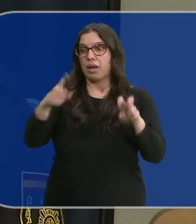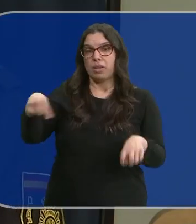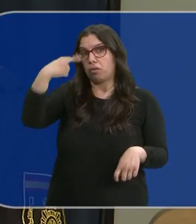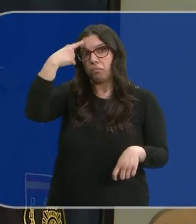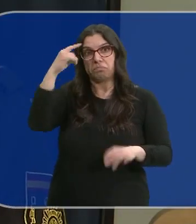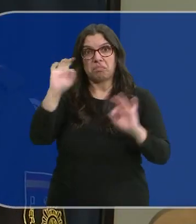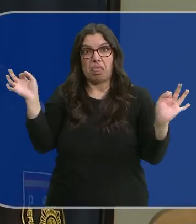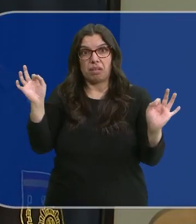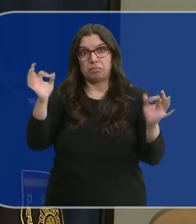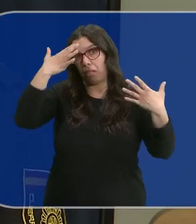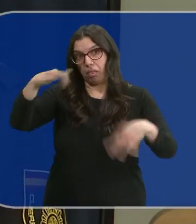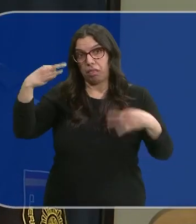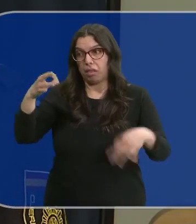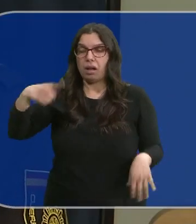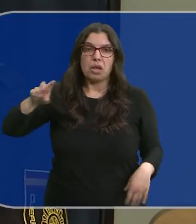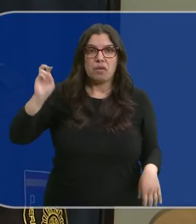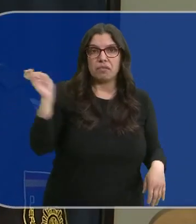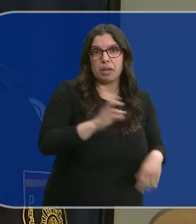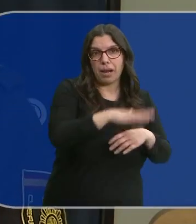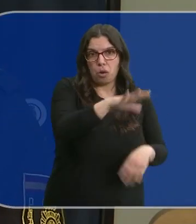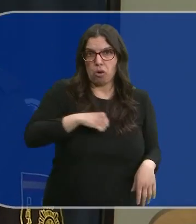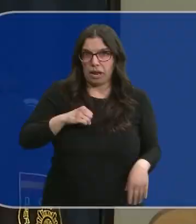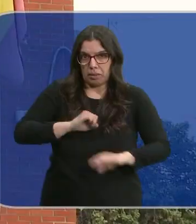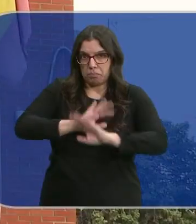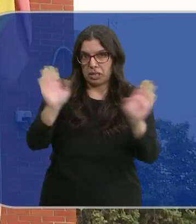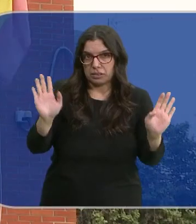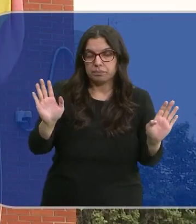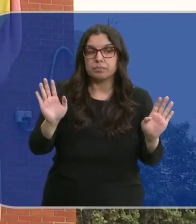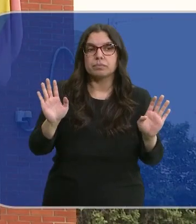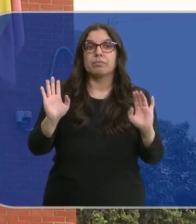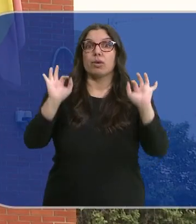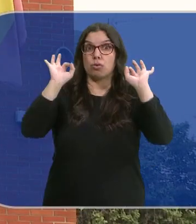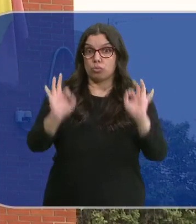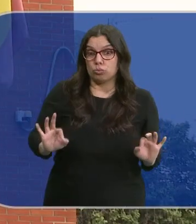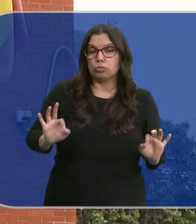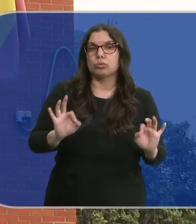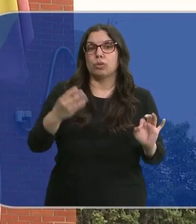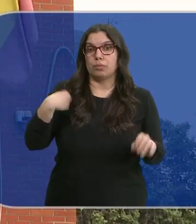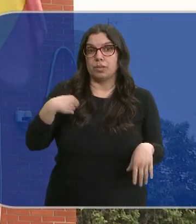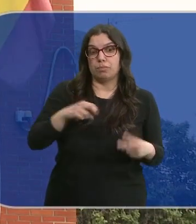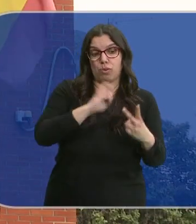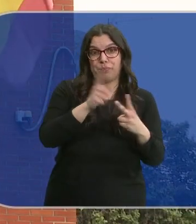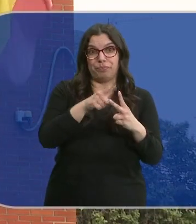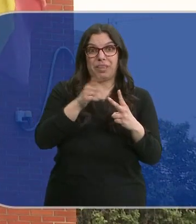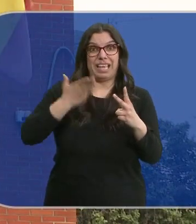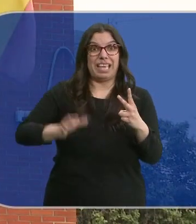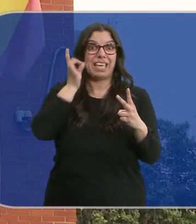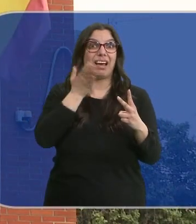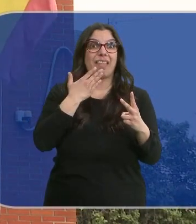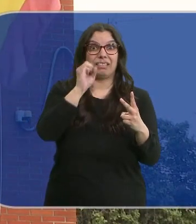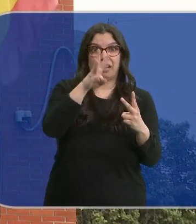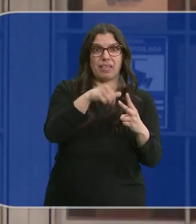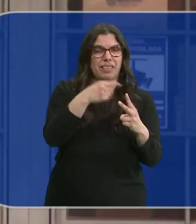en falta. Vinieron para acá porque ellos venían a efectos de coger a su hijo, a hacerse cargo de él. Pero fue entonces y tras el testimonio de su otra hija de 13 años,